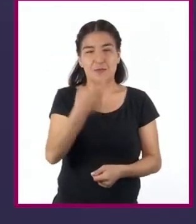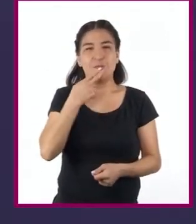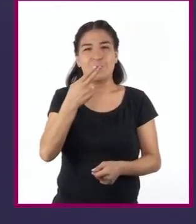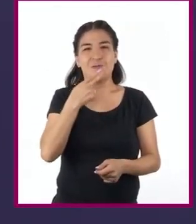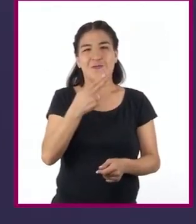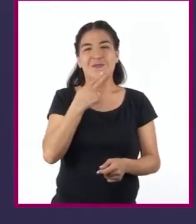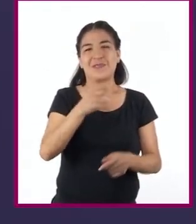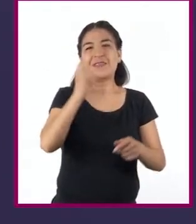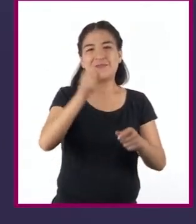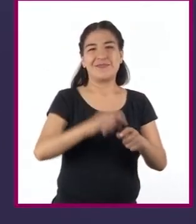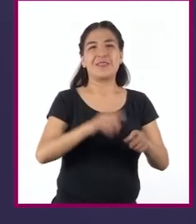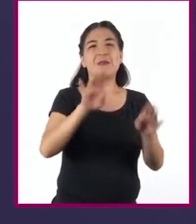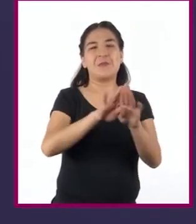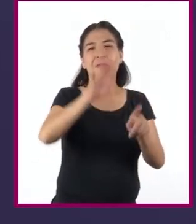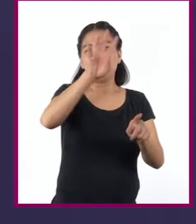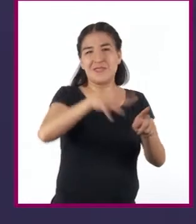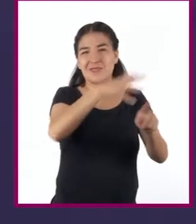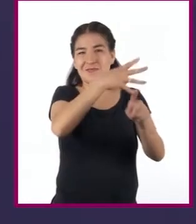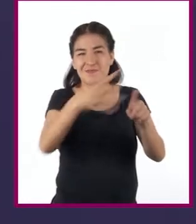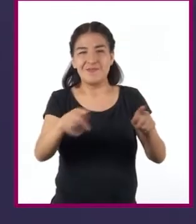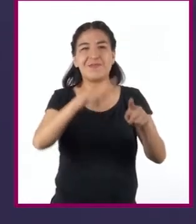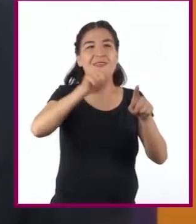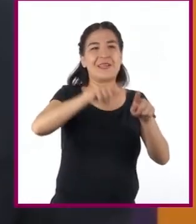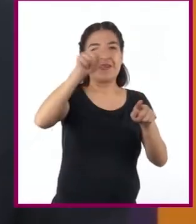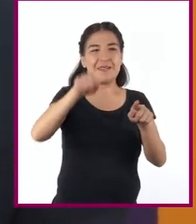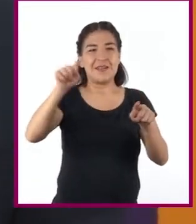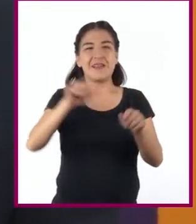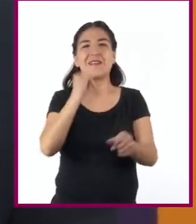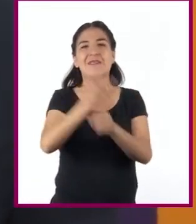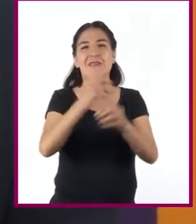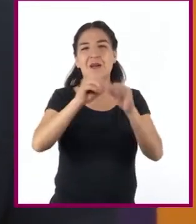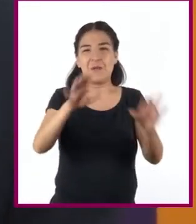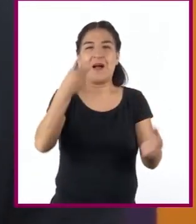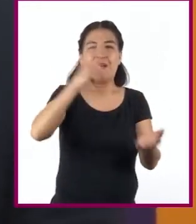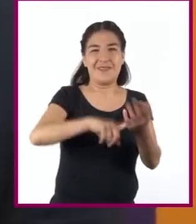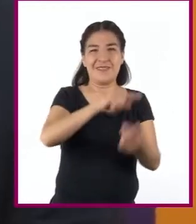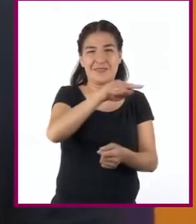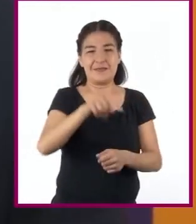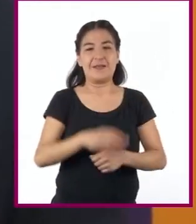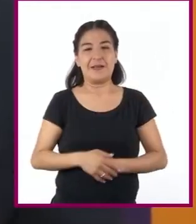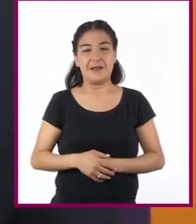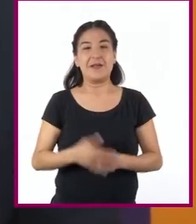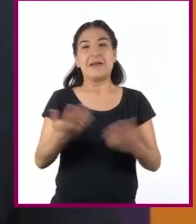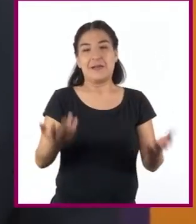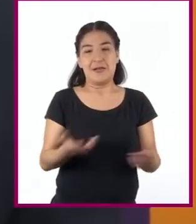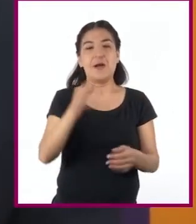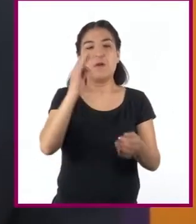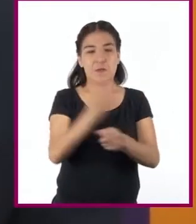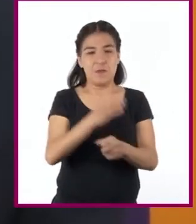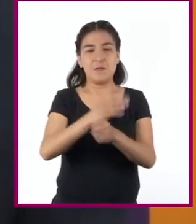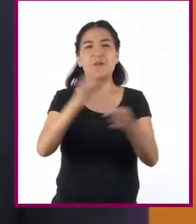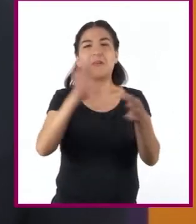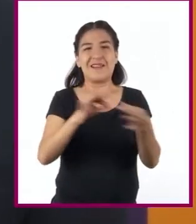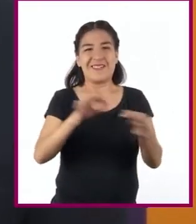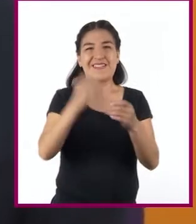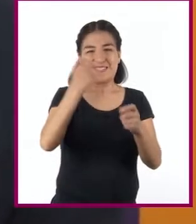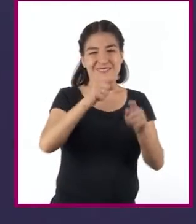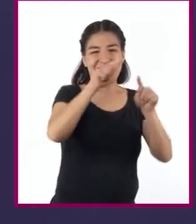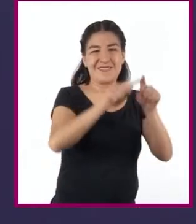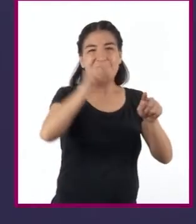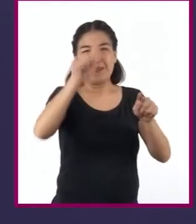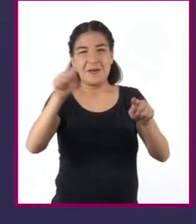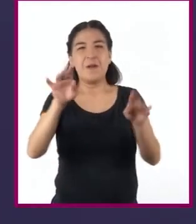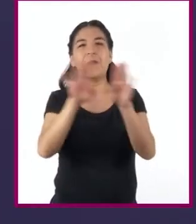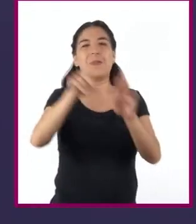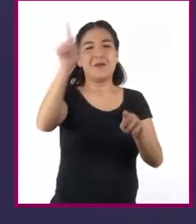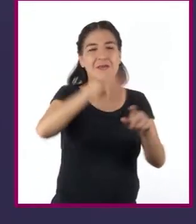gráficos y la interpretación de la información contenida en ellos? En definitiva, los gráficos como herramientas de